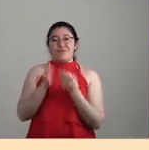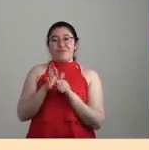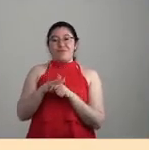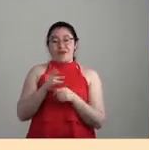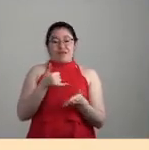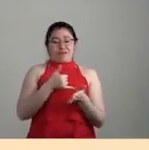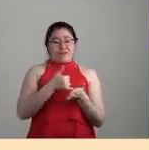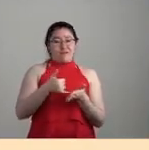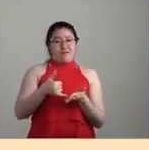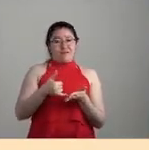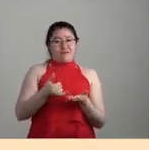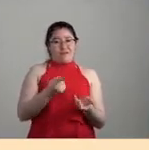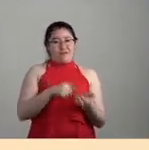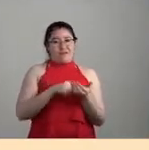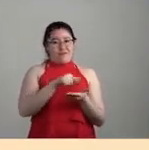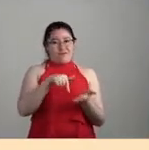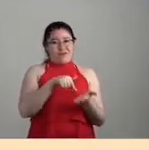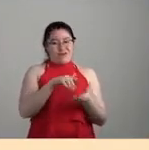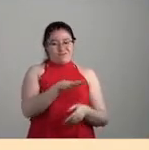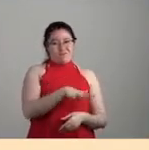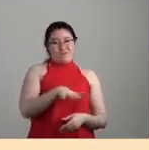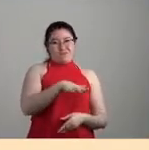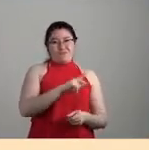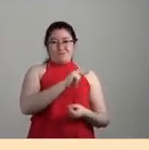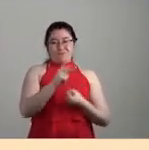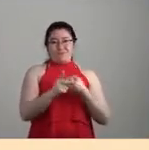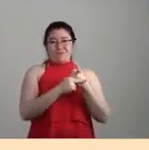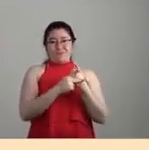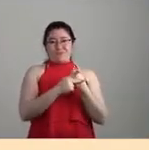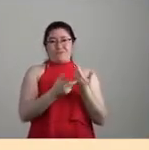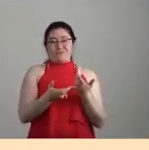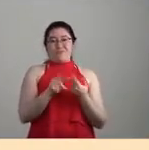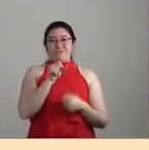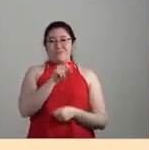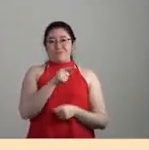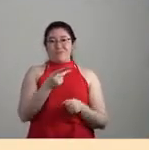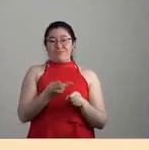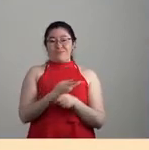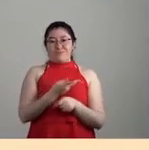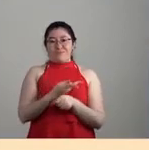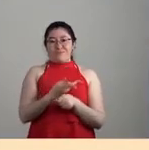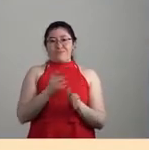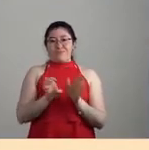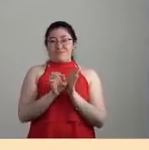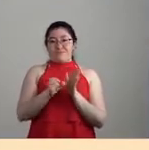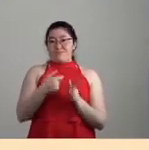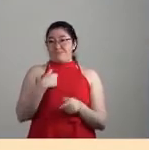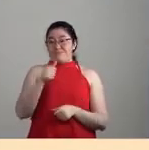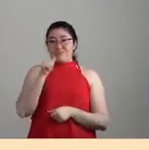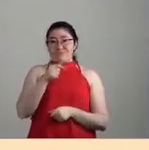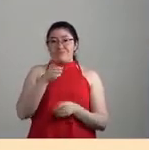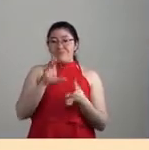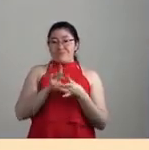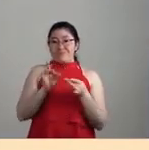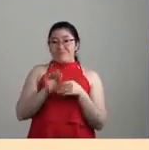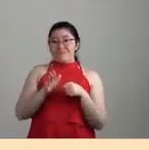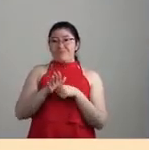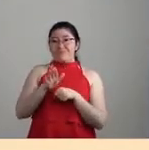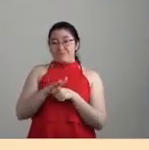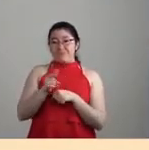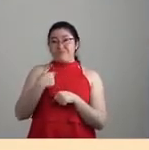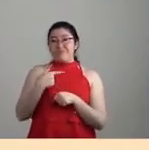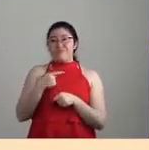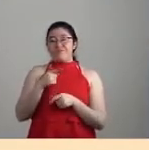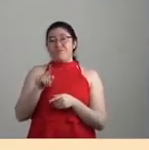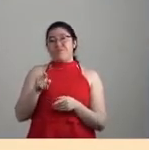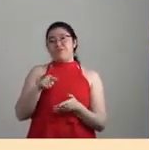de los suelos de estos países. Veis los casos, ¿no?, que se hablan constantemente de las quemas en la Amazonía, en el